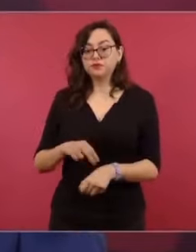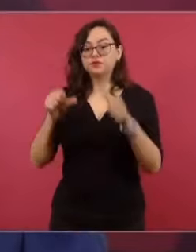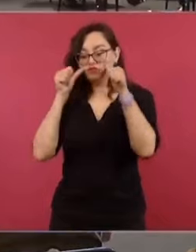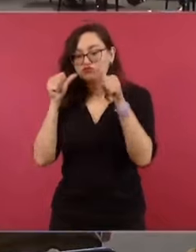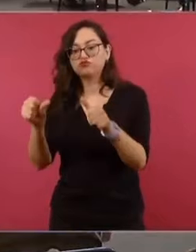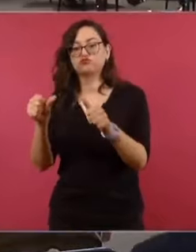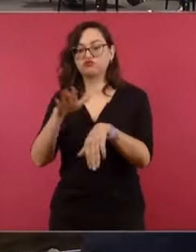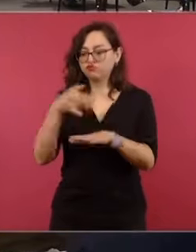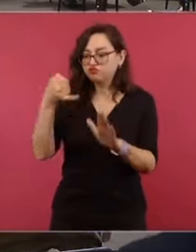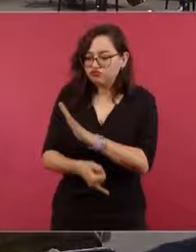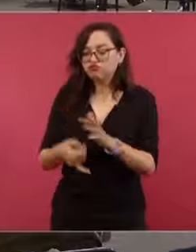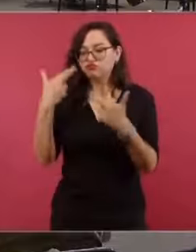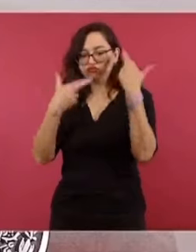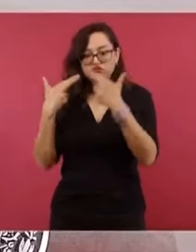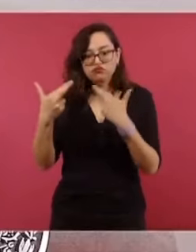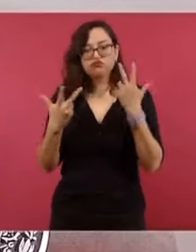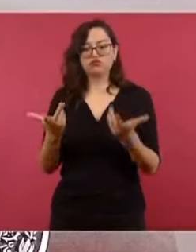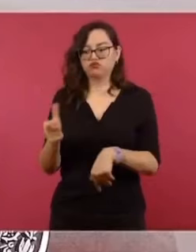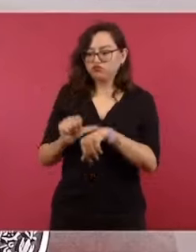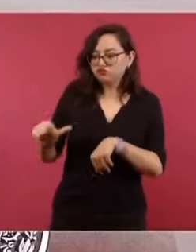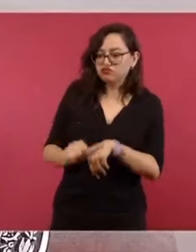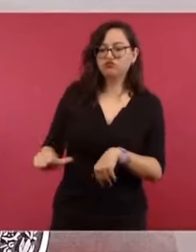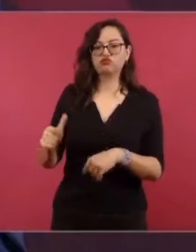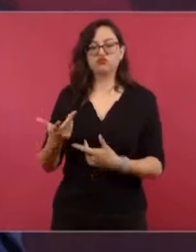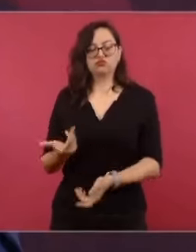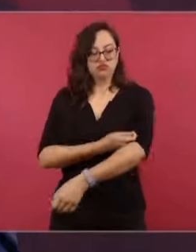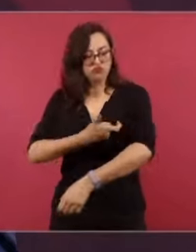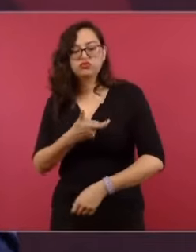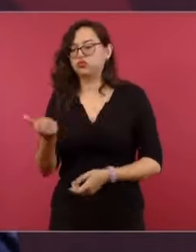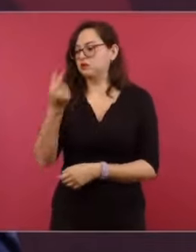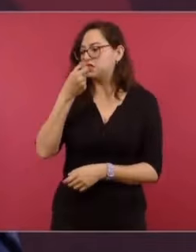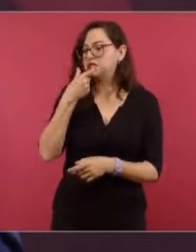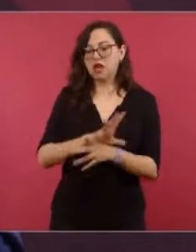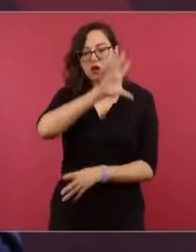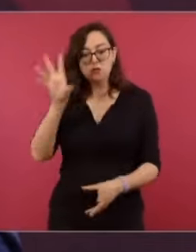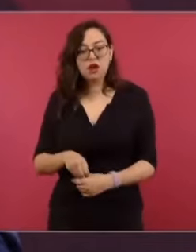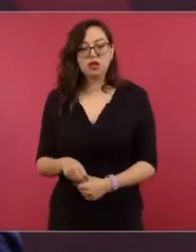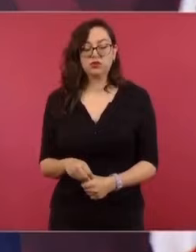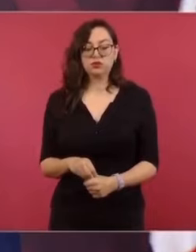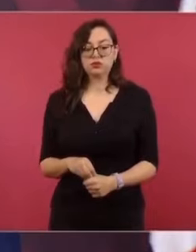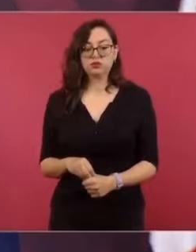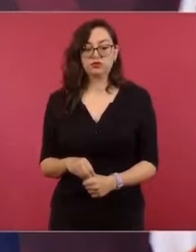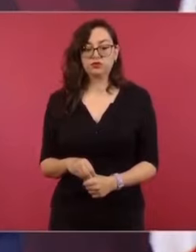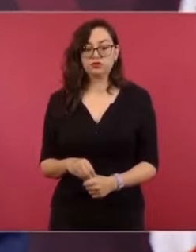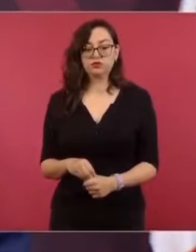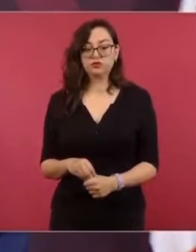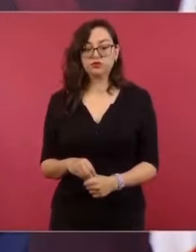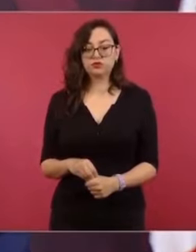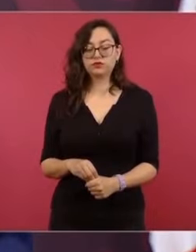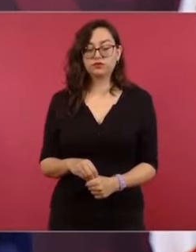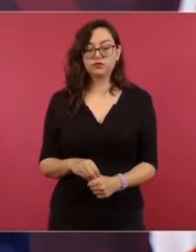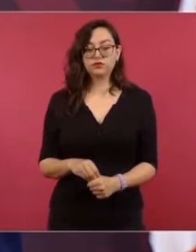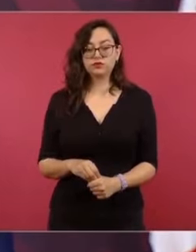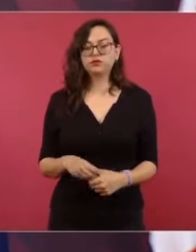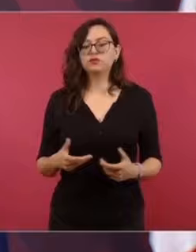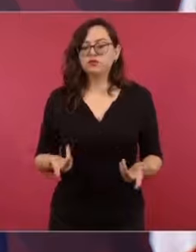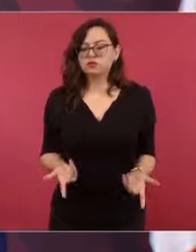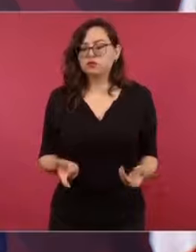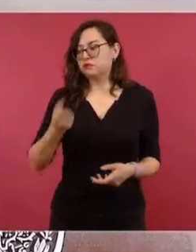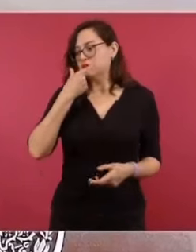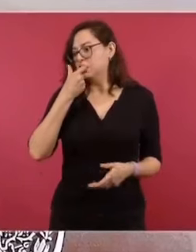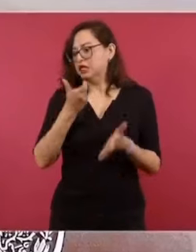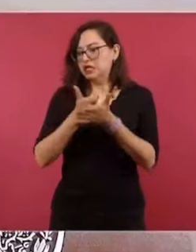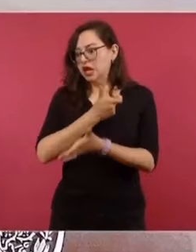especializada, estudios, intervenciones quirúrgicas, medicinas, todas las medicinas, aunque sean medicinas